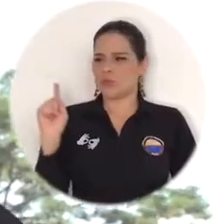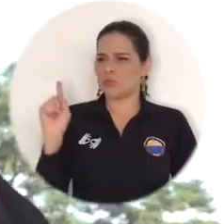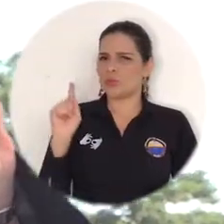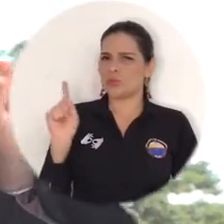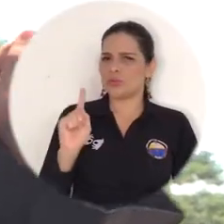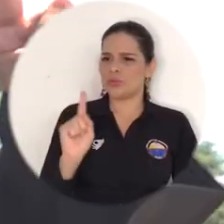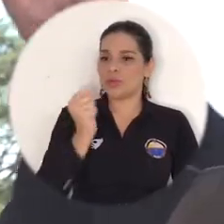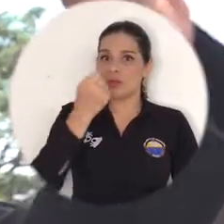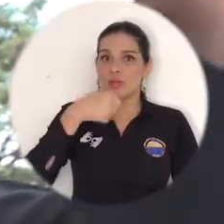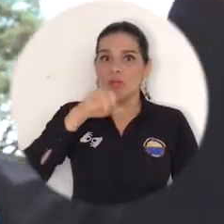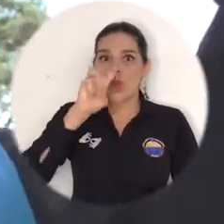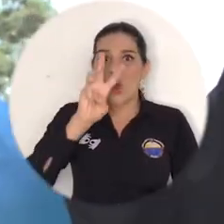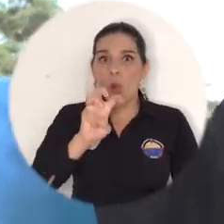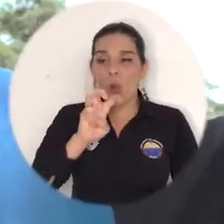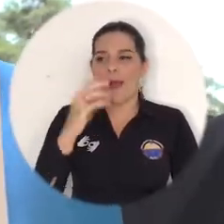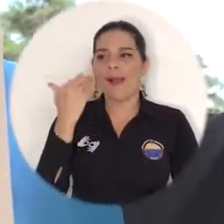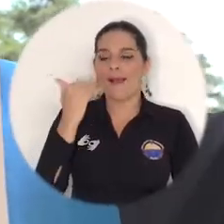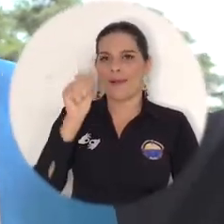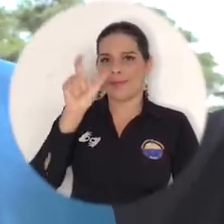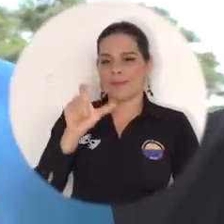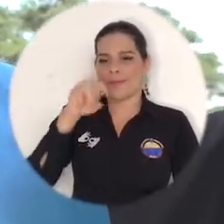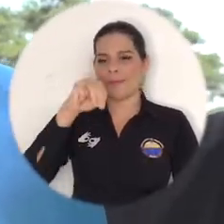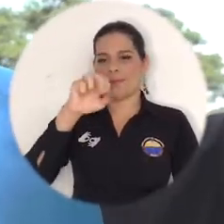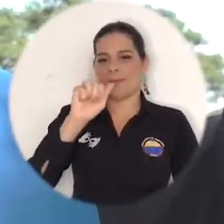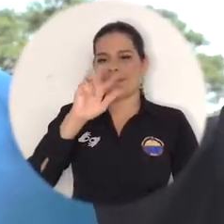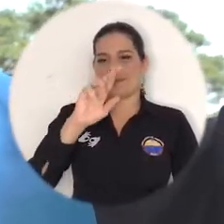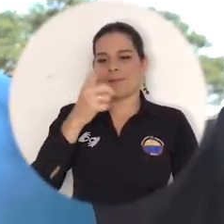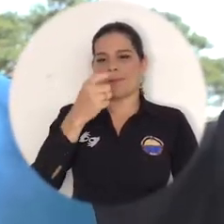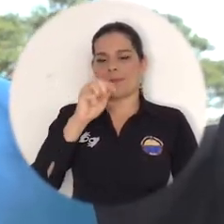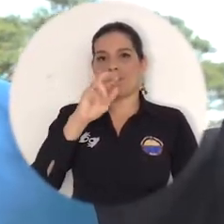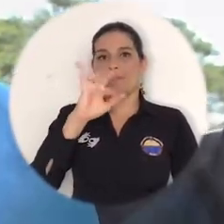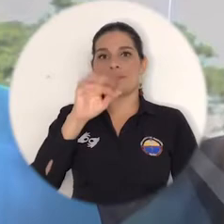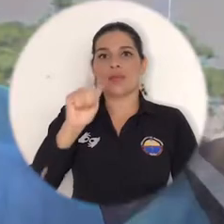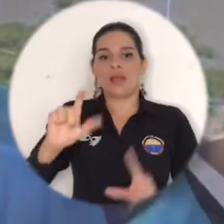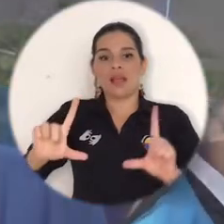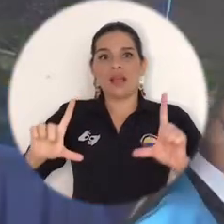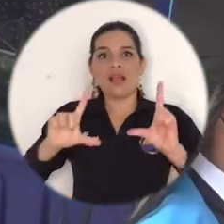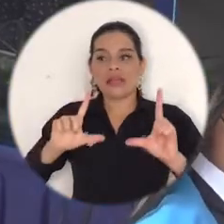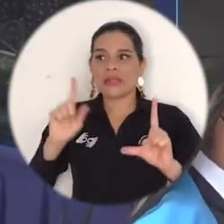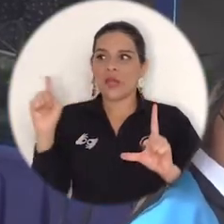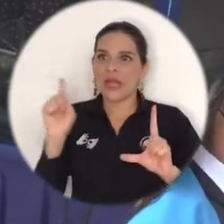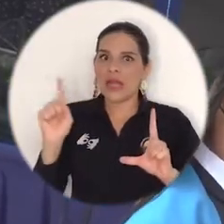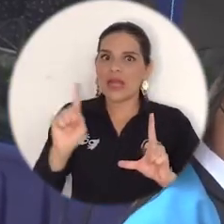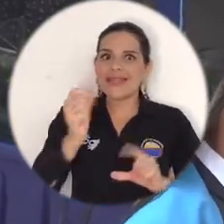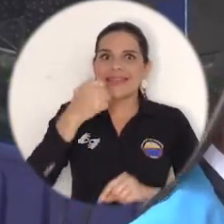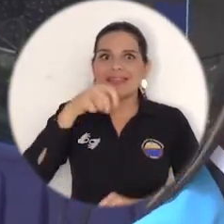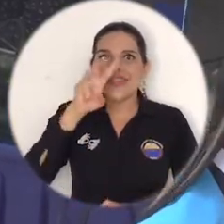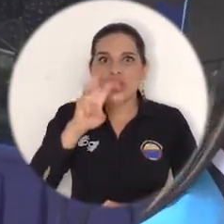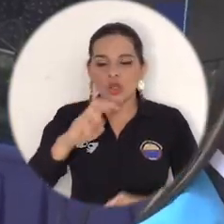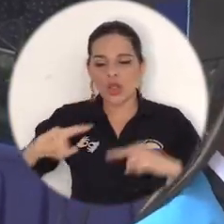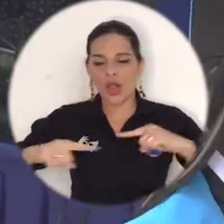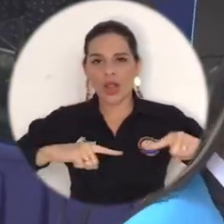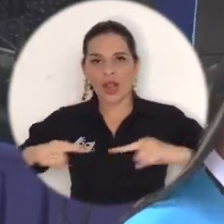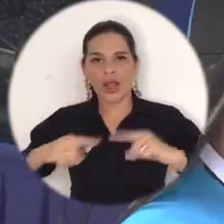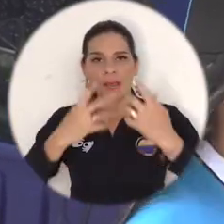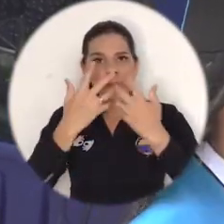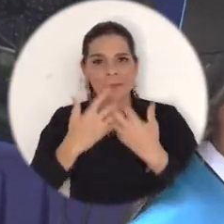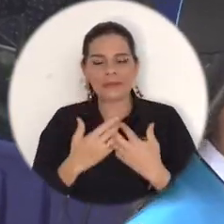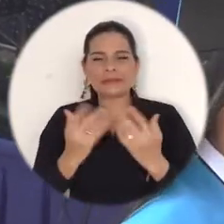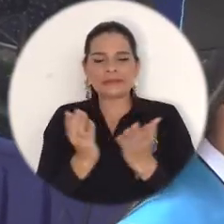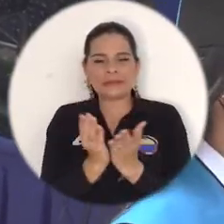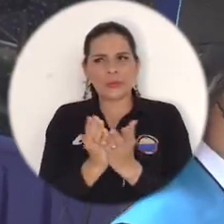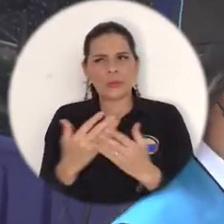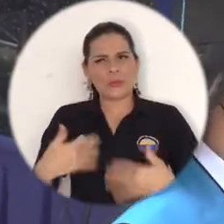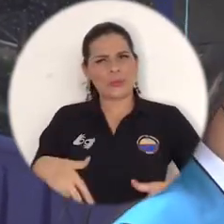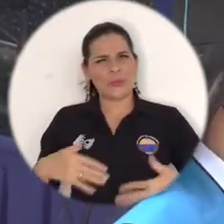18 años tuvieron que transcurrir para que Margarita Reyes Rivas pudiera titularse como administradora de empresas. Fueron largos